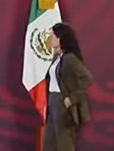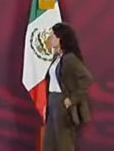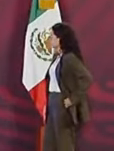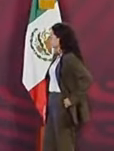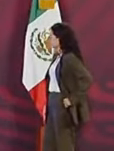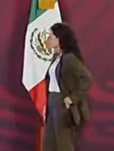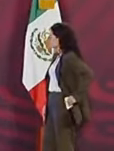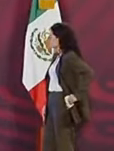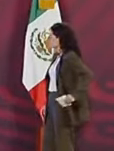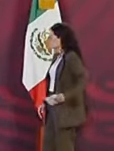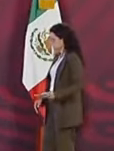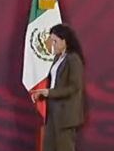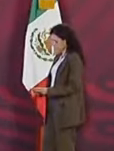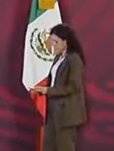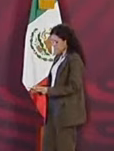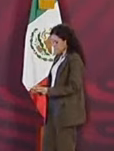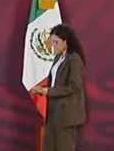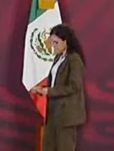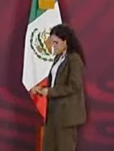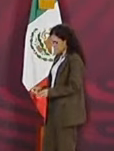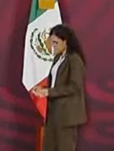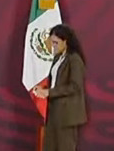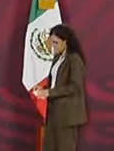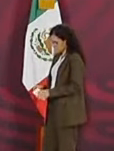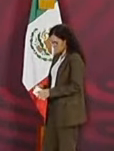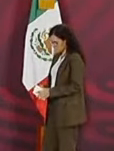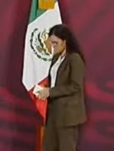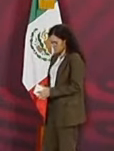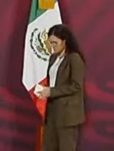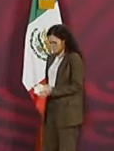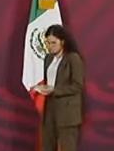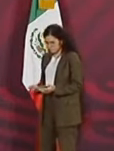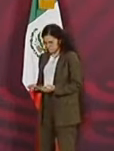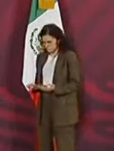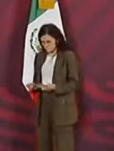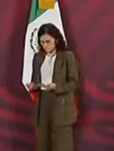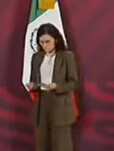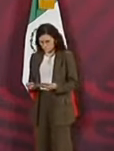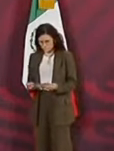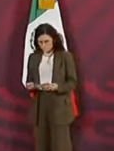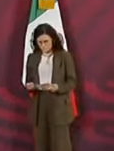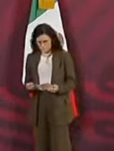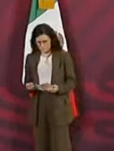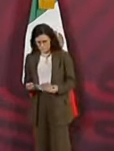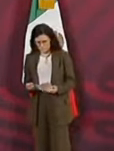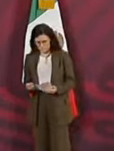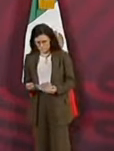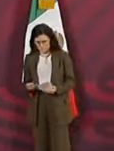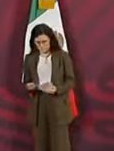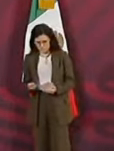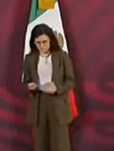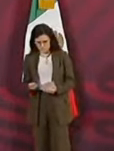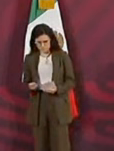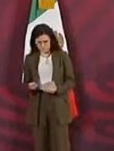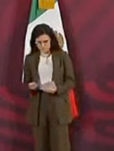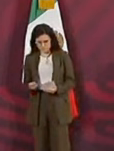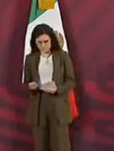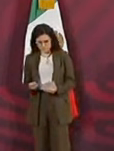Procuraduría Federal del Consumidor Recuerden, cualquier duda o queja, llámenos al teléfono del consumidor